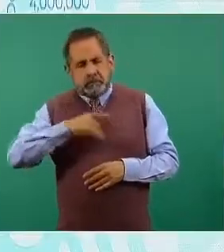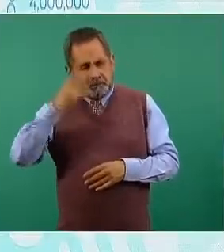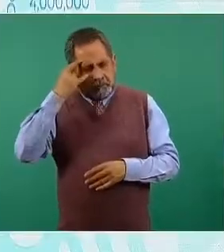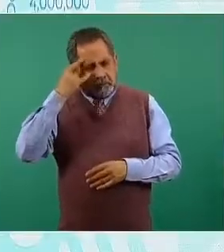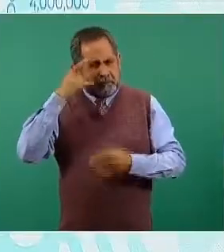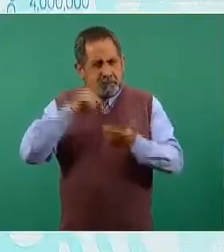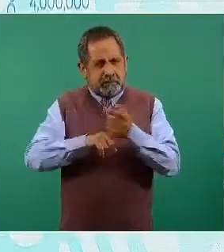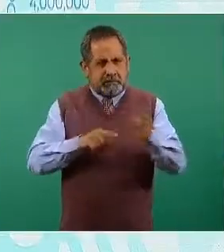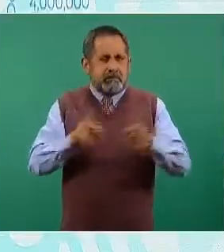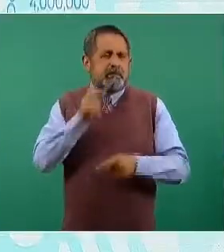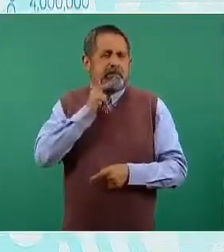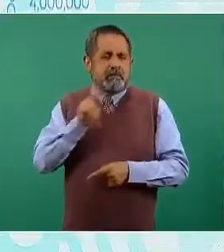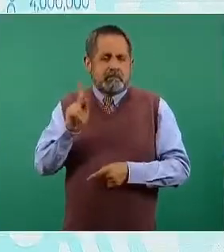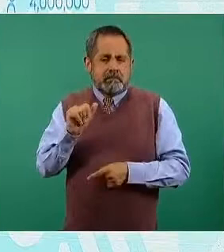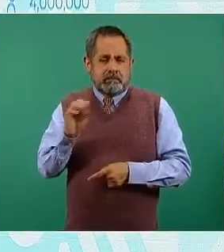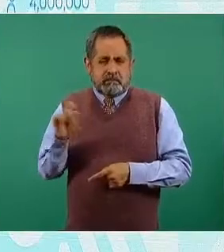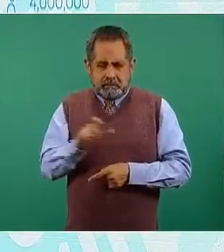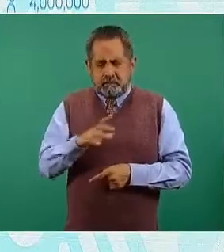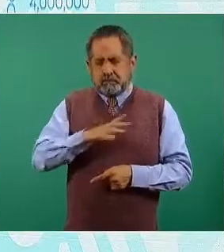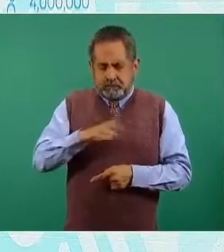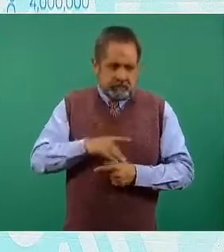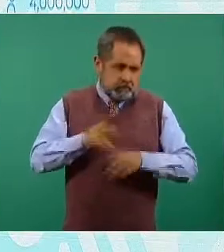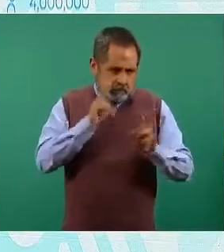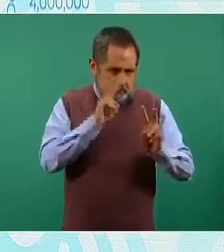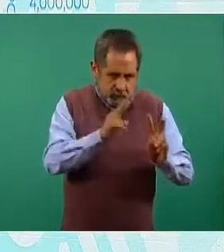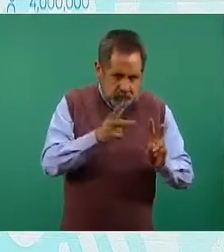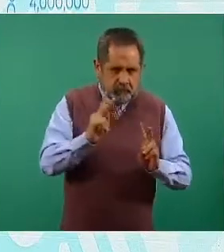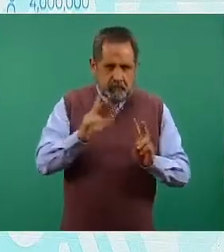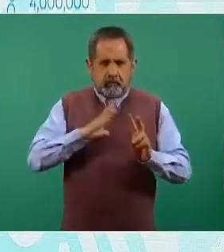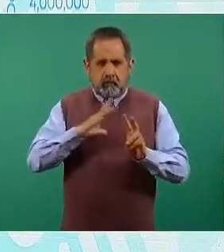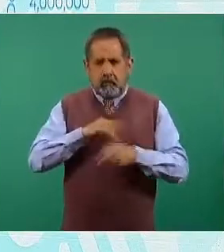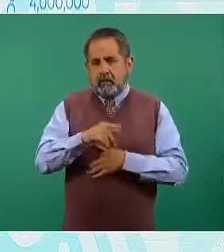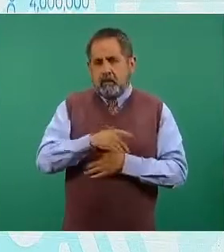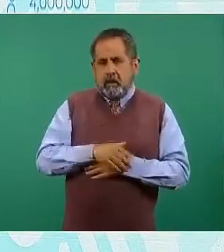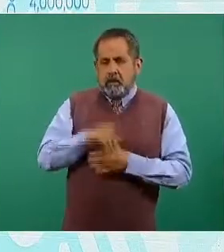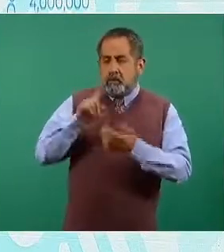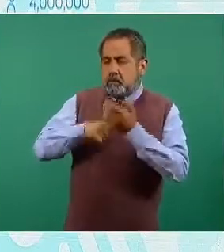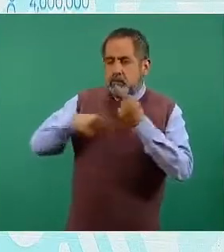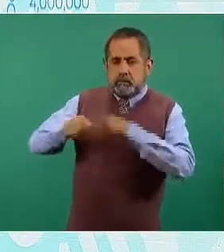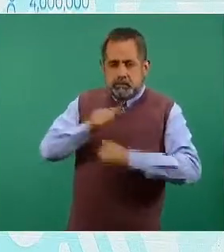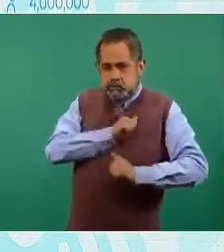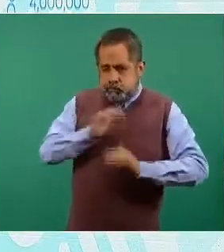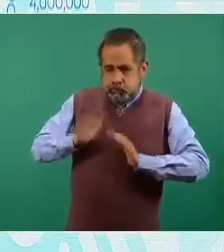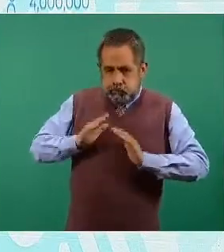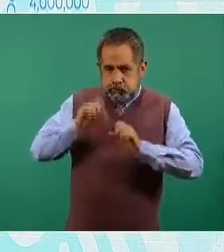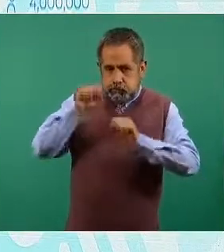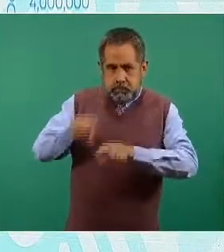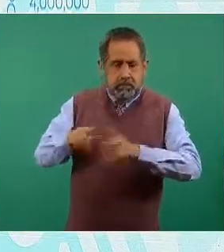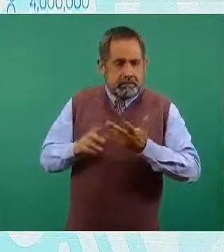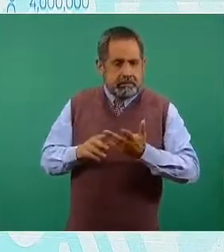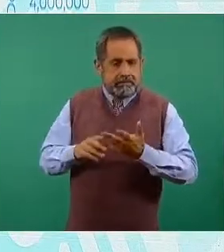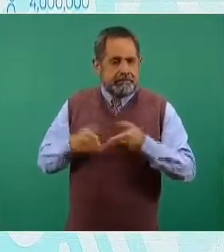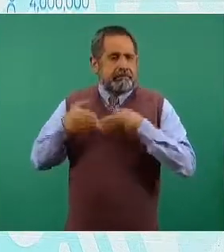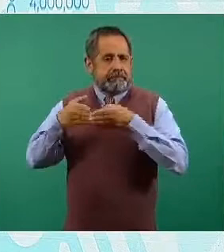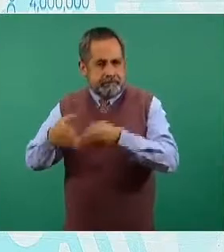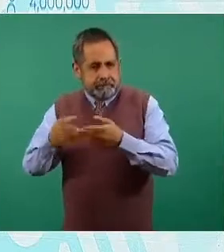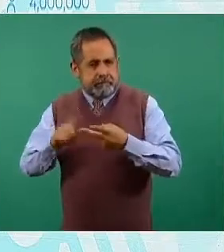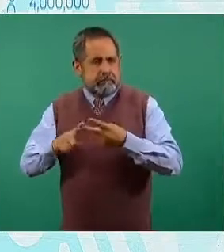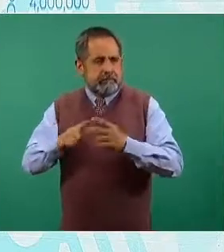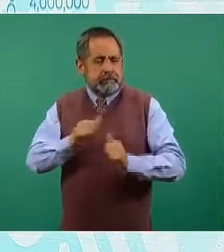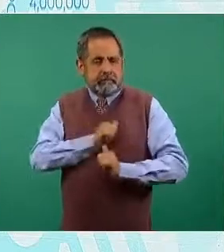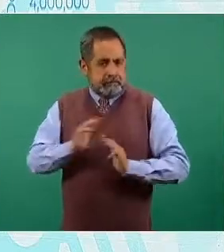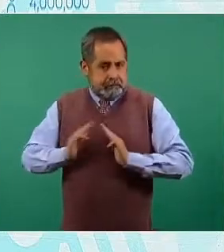los servicios médicos de Pemex y desde luego los servicios de nuestras Fuerzas Armadas, sanidad naval, sanidad militar